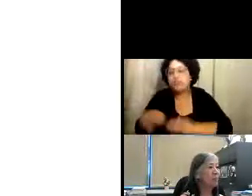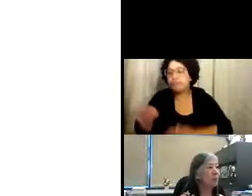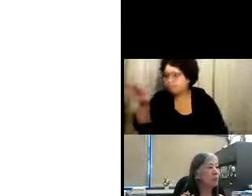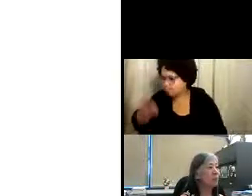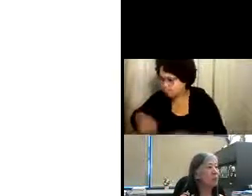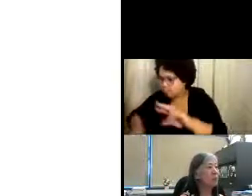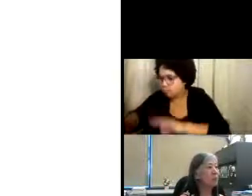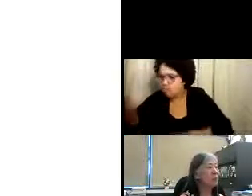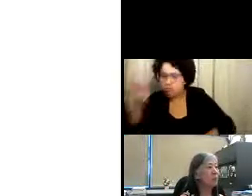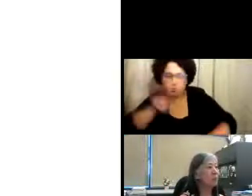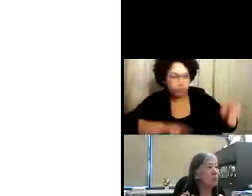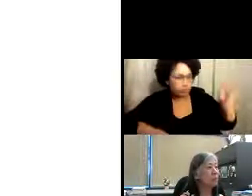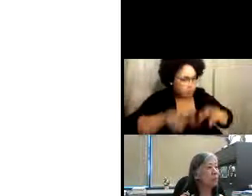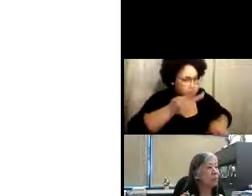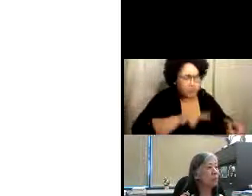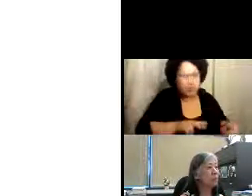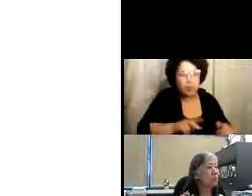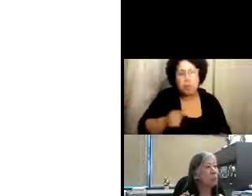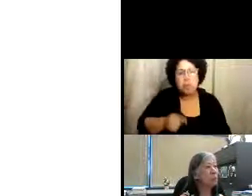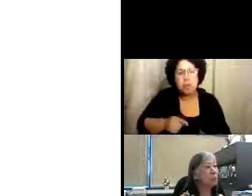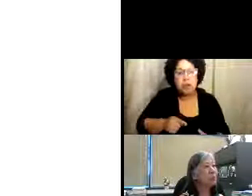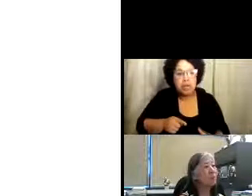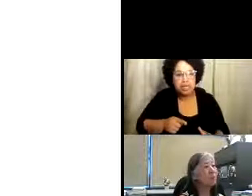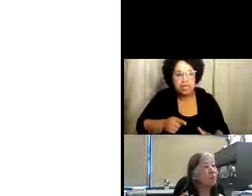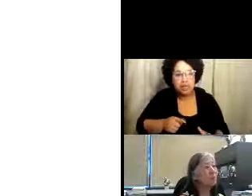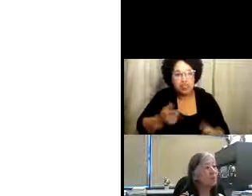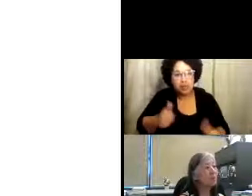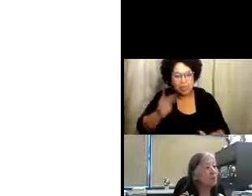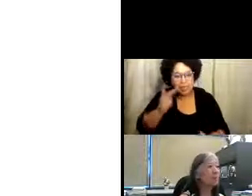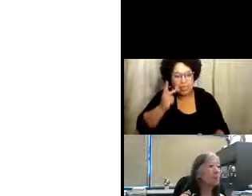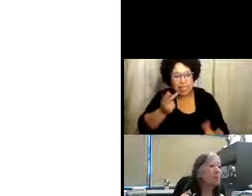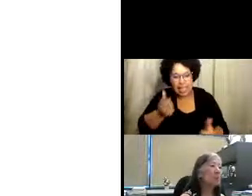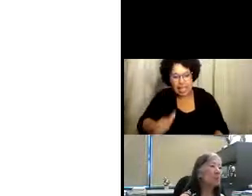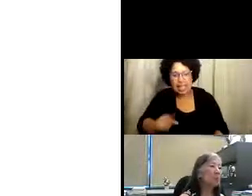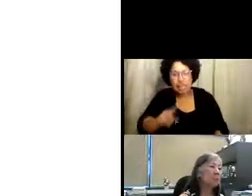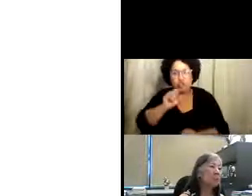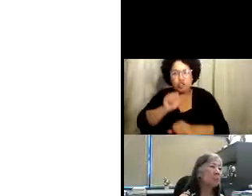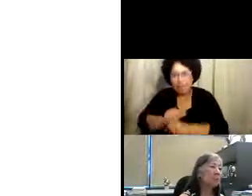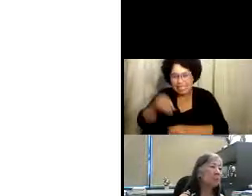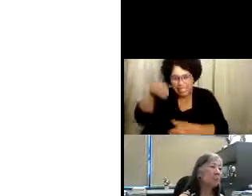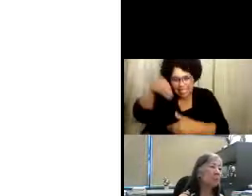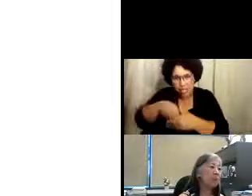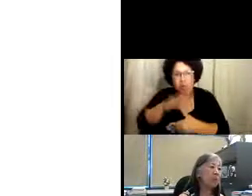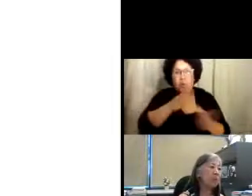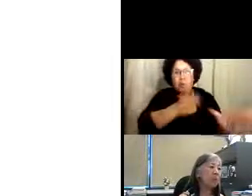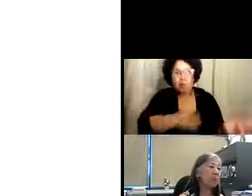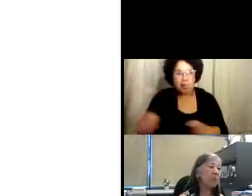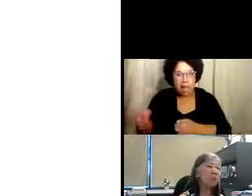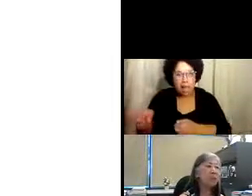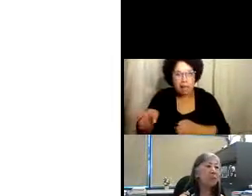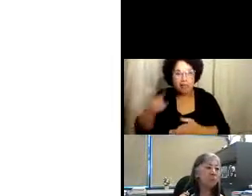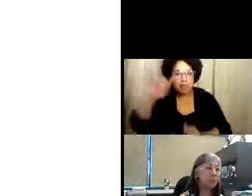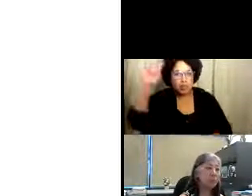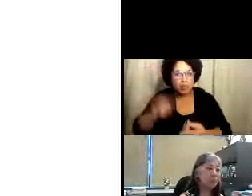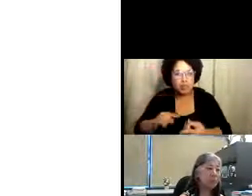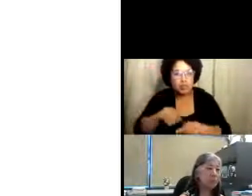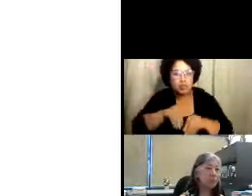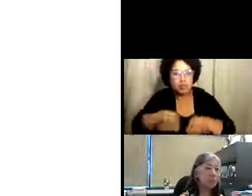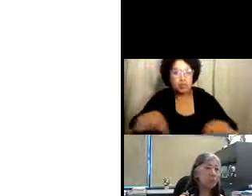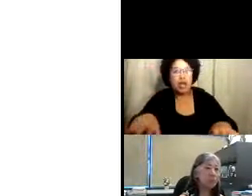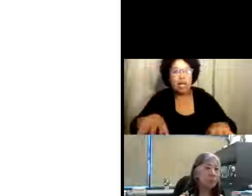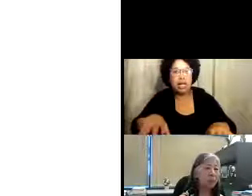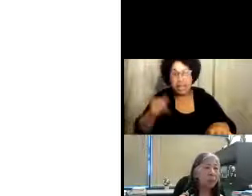de la instalación para buscar cualquier cosa que esté en su plan de mitigación o debería estar ahí. Y también